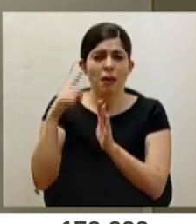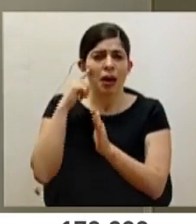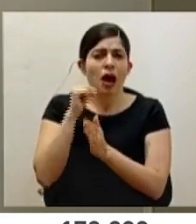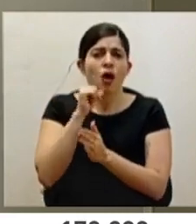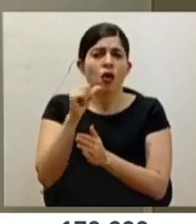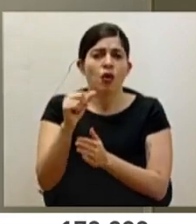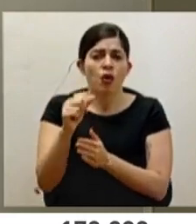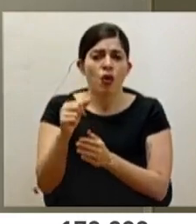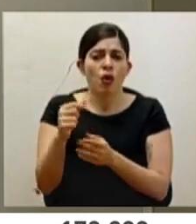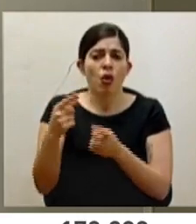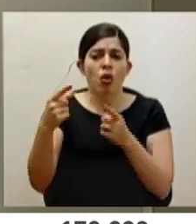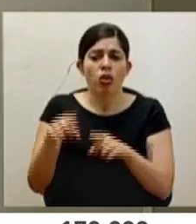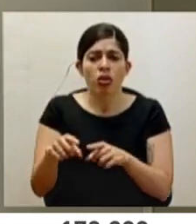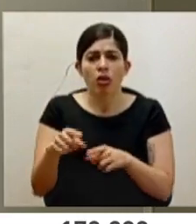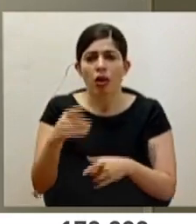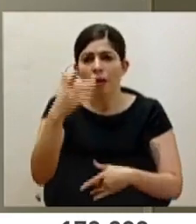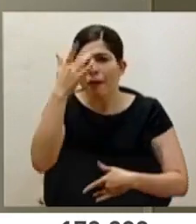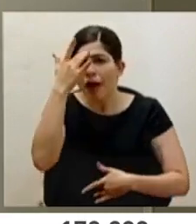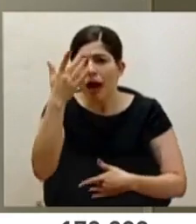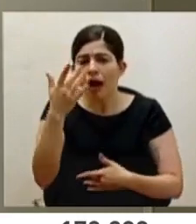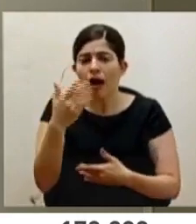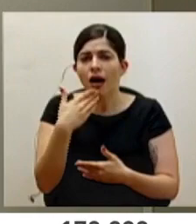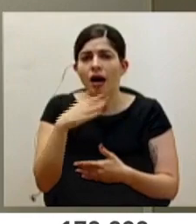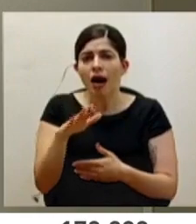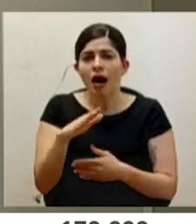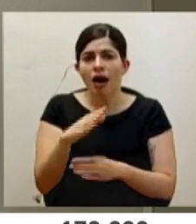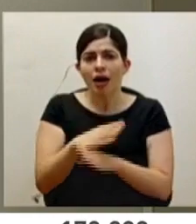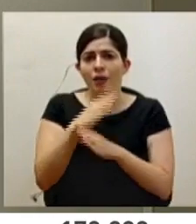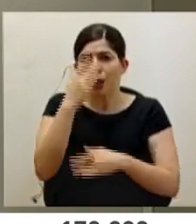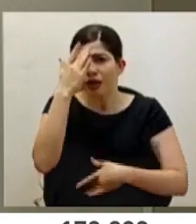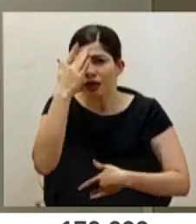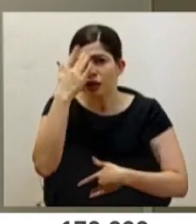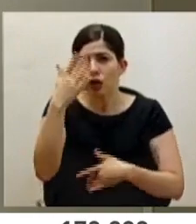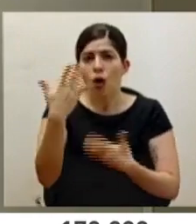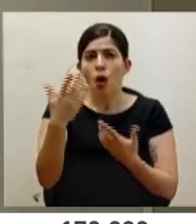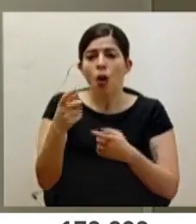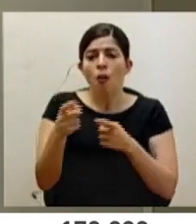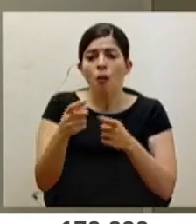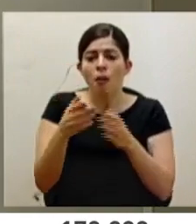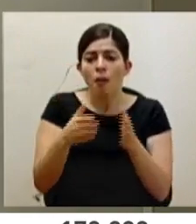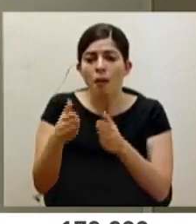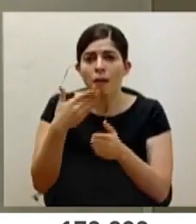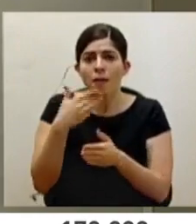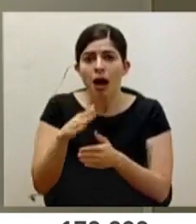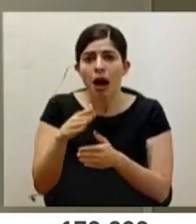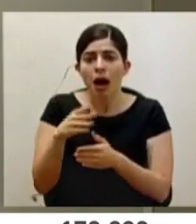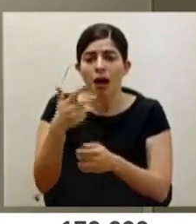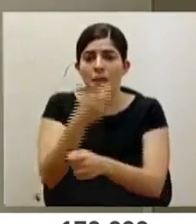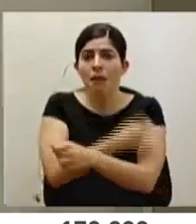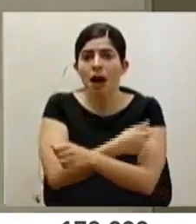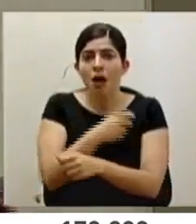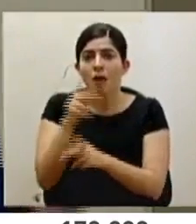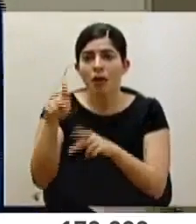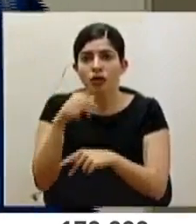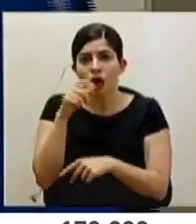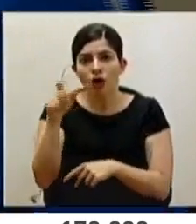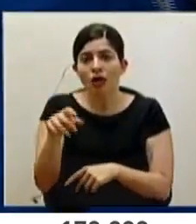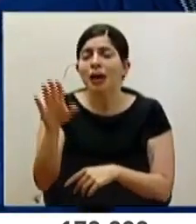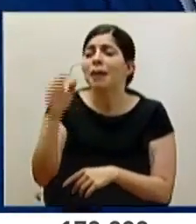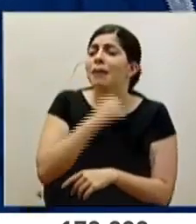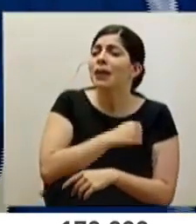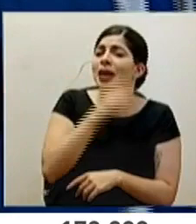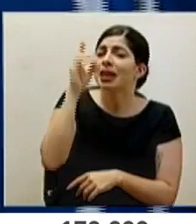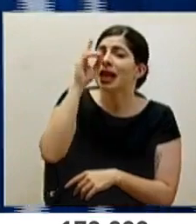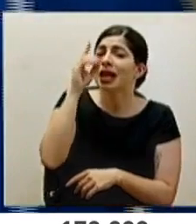haya una inmunización no óptima o algún problema, por ejemplo, ese logístico al no vacunar a gente que sí se puede vacunar. Perdón, don